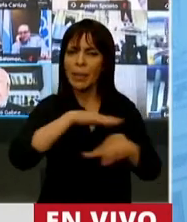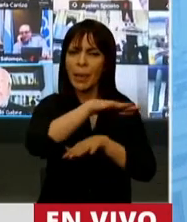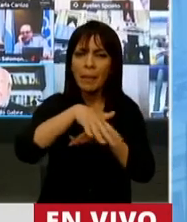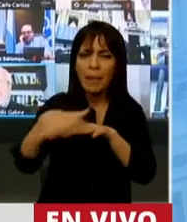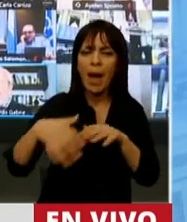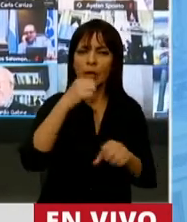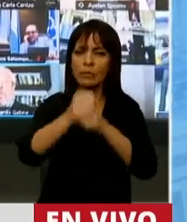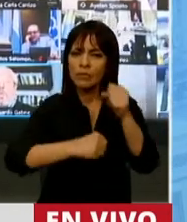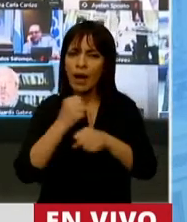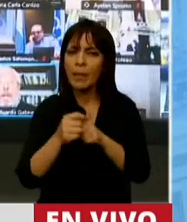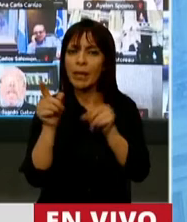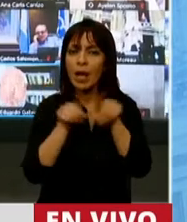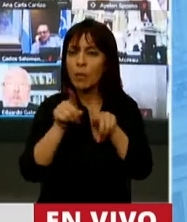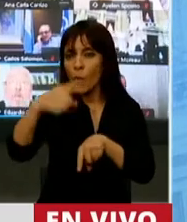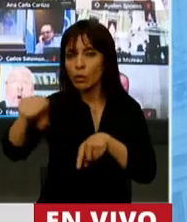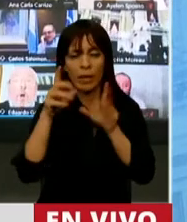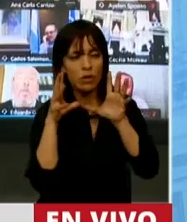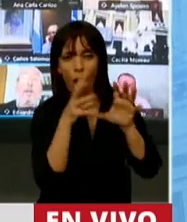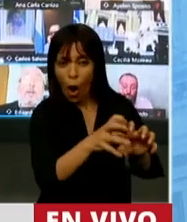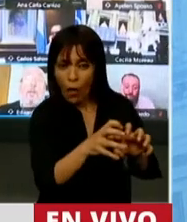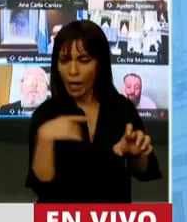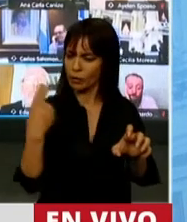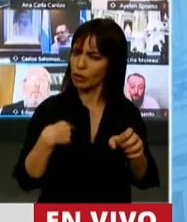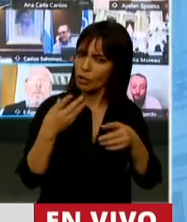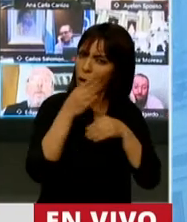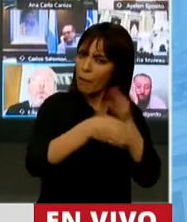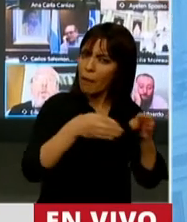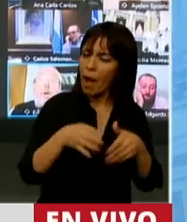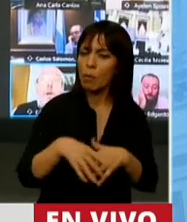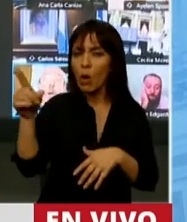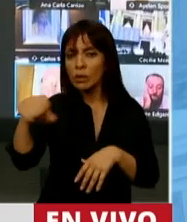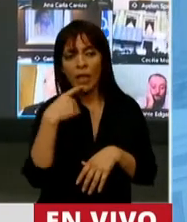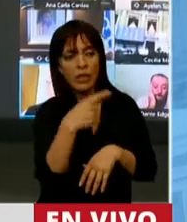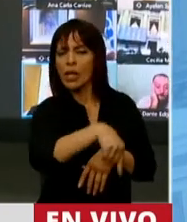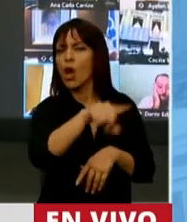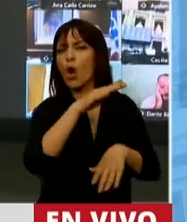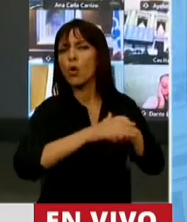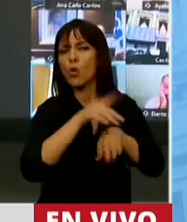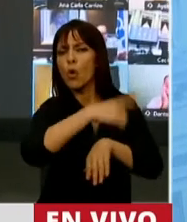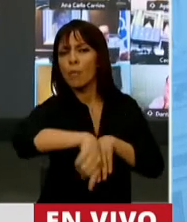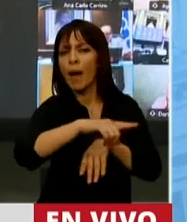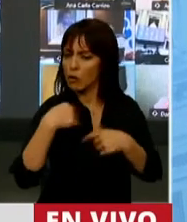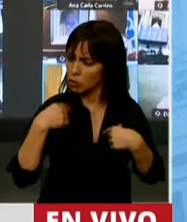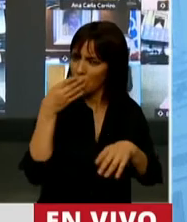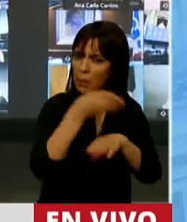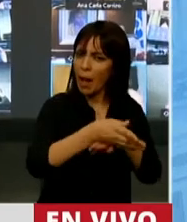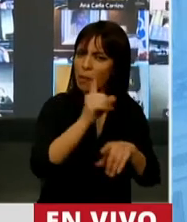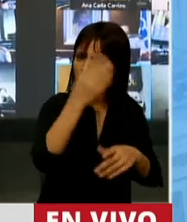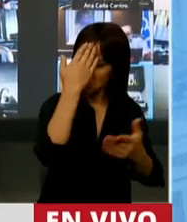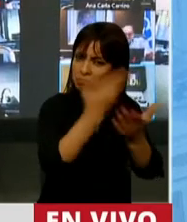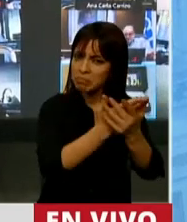vamos a esos sindicalistas que ustedes odian y que son el culpable de todos los males y damos la cara.